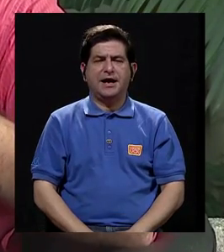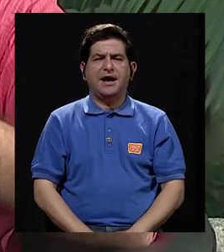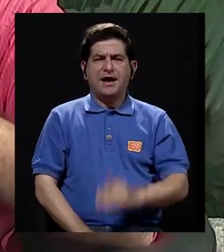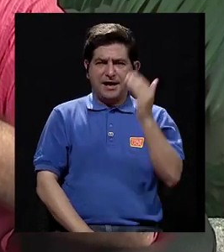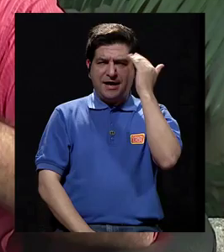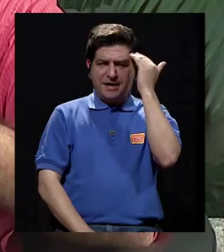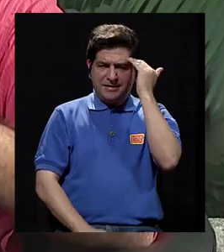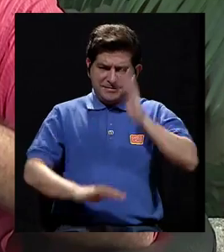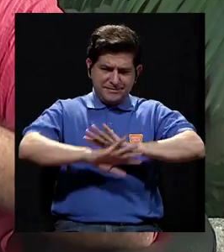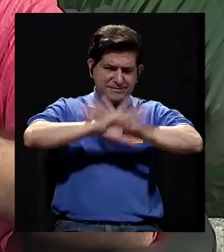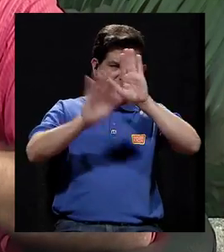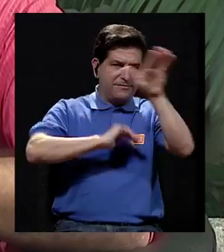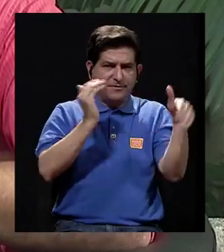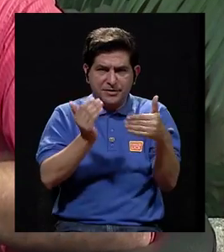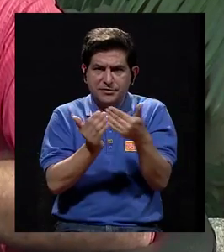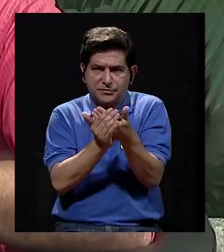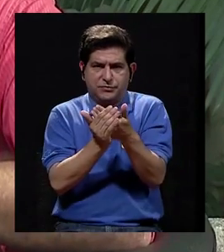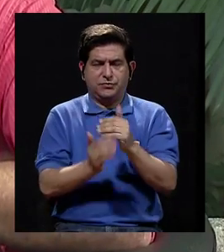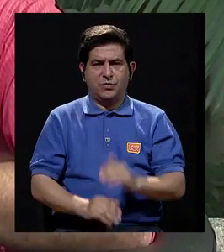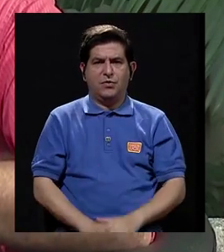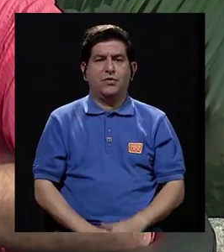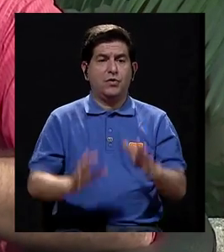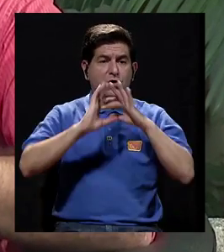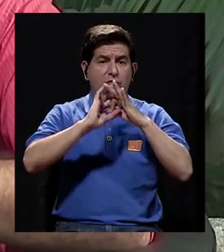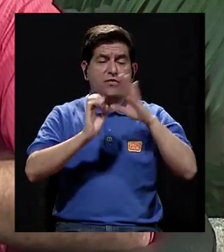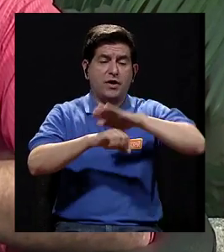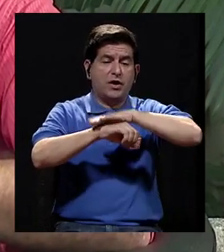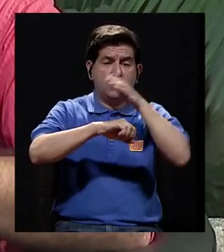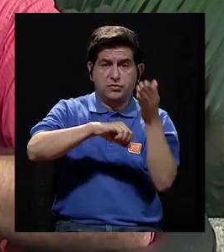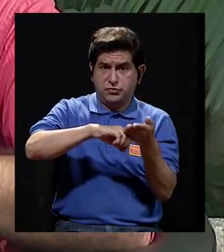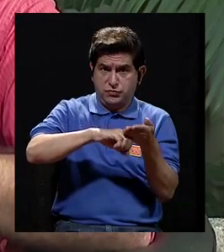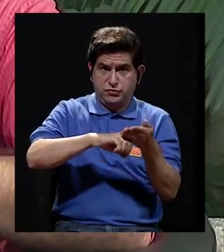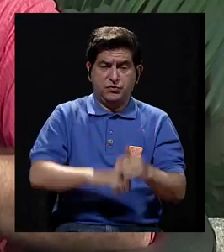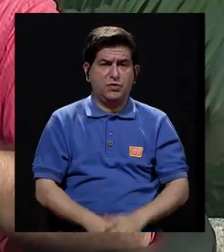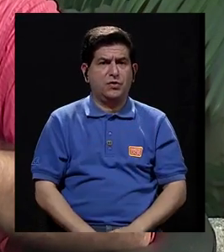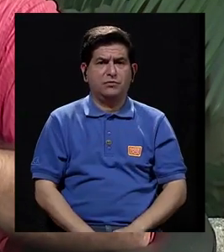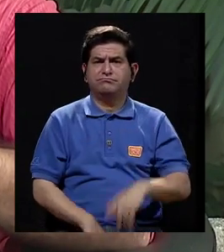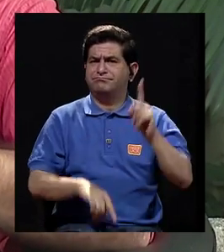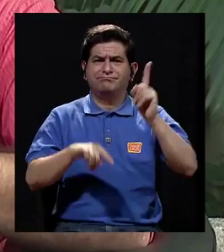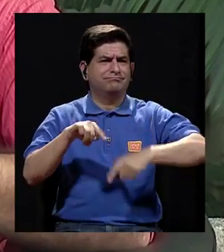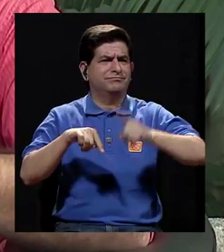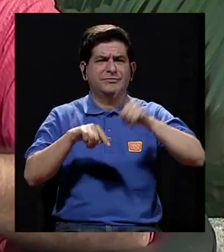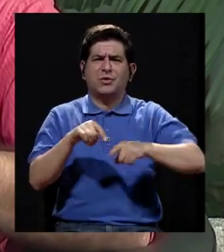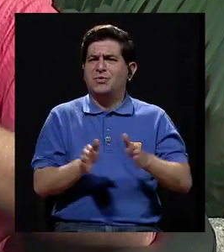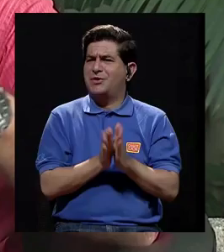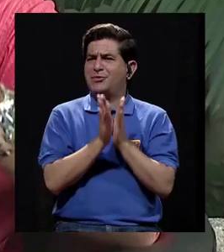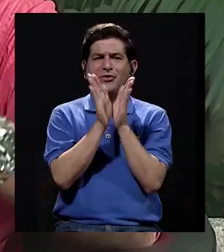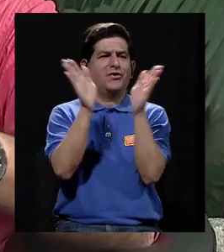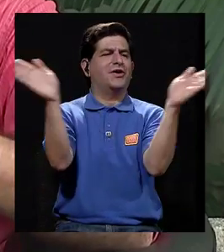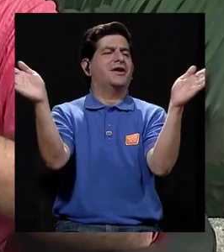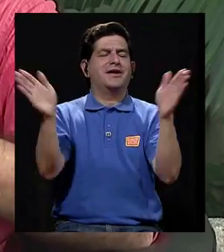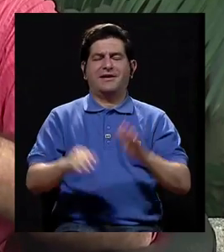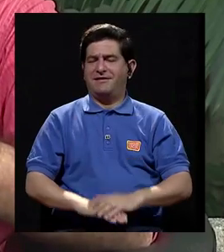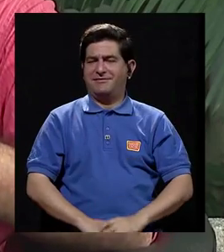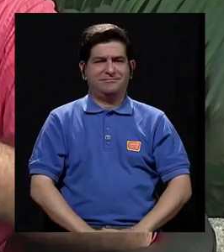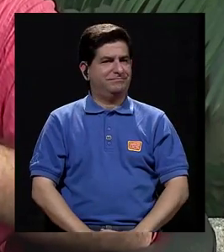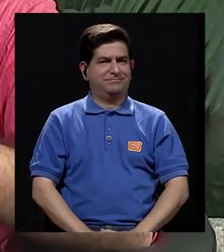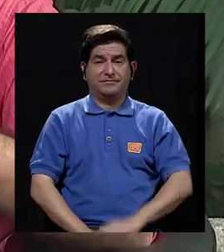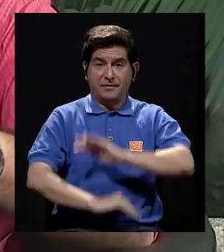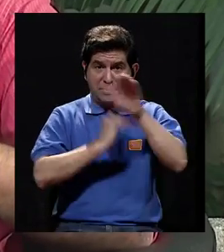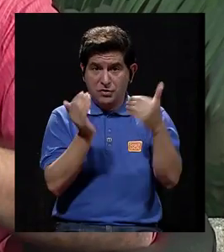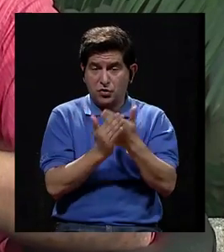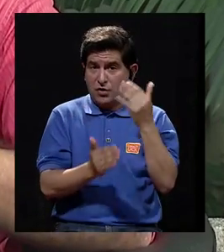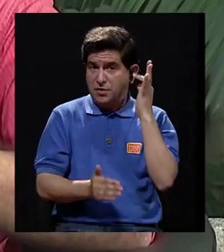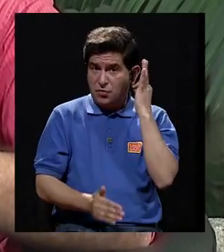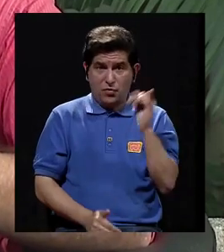tener claro, digamos, que todo esto con relación al embarazo no es algo que se puede, digamos, generalizar para el público en general,